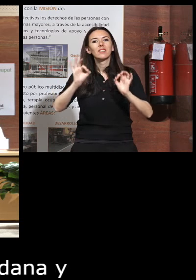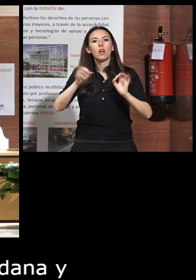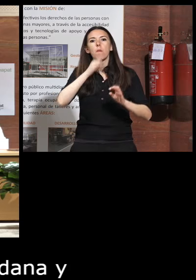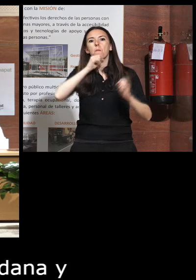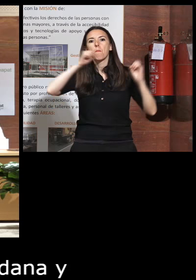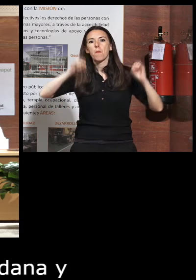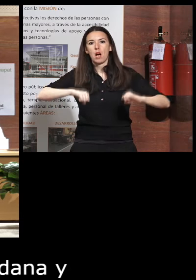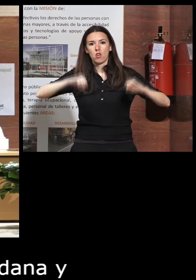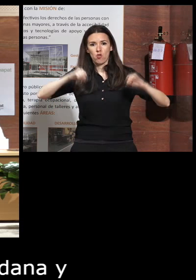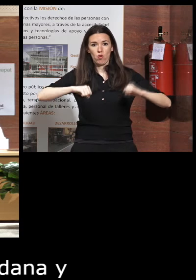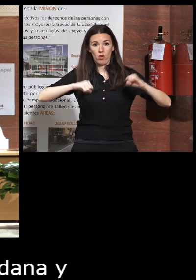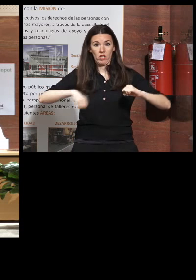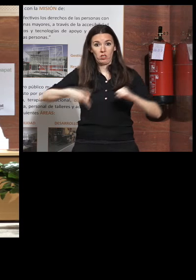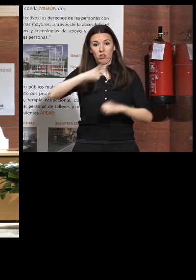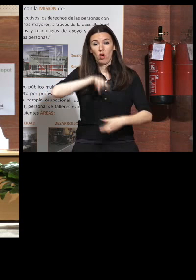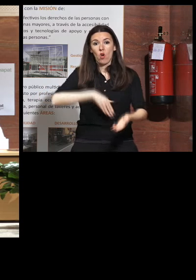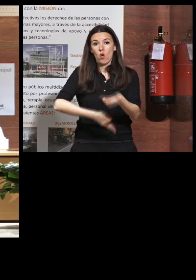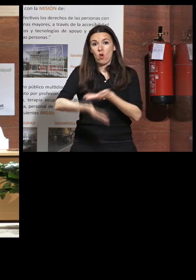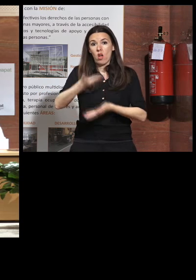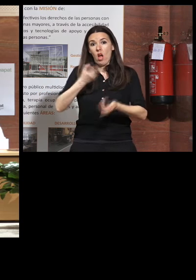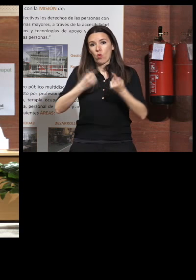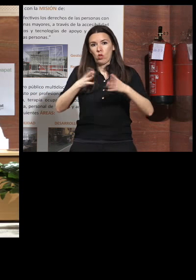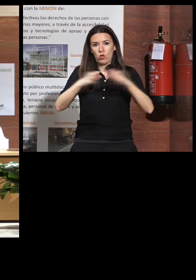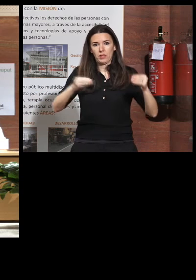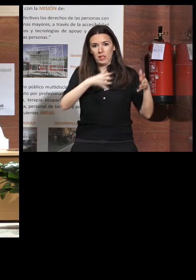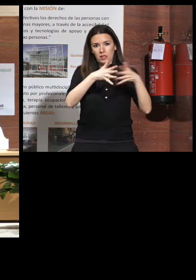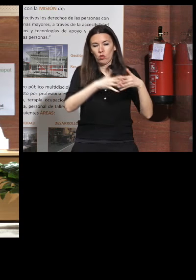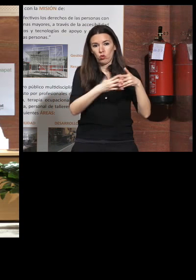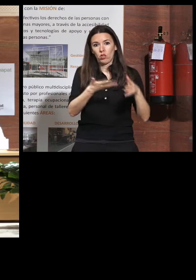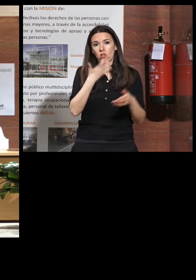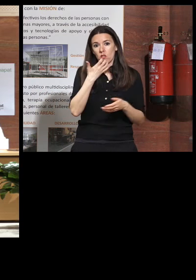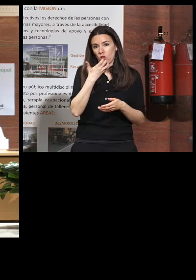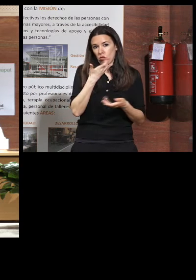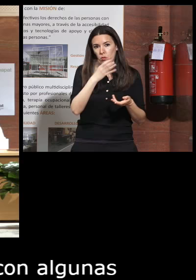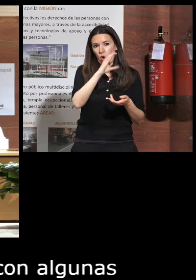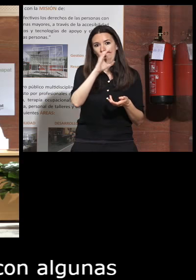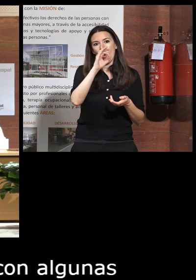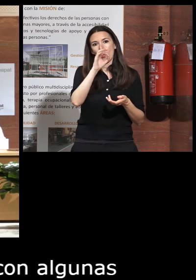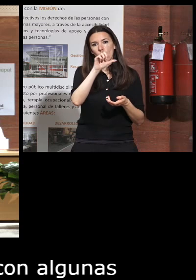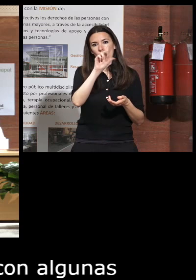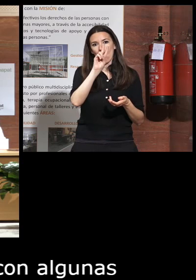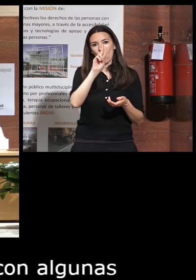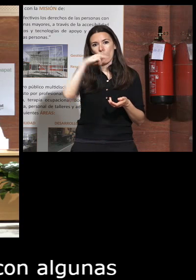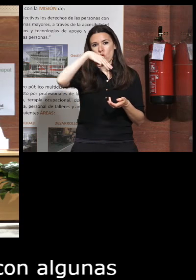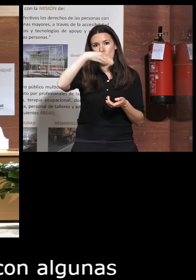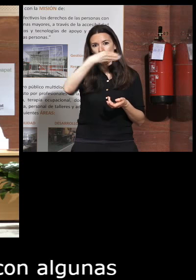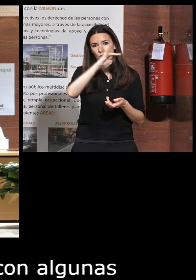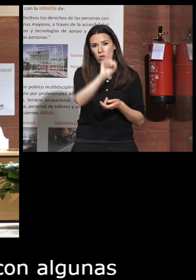y esto lo hacemos en colaboración con algunas universidades en Estados Unidos por ejemplo la de Colombia con lo cual mi